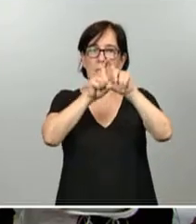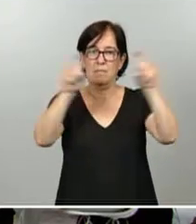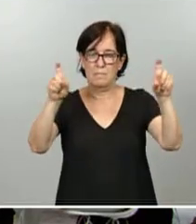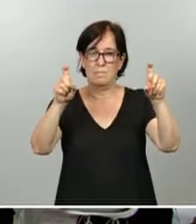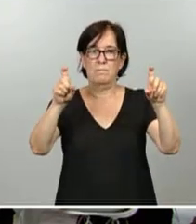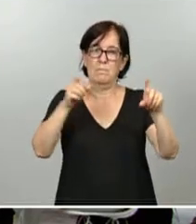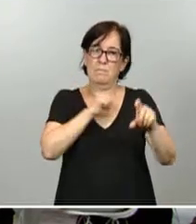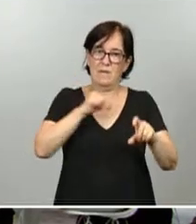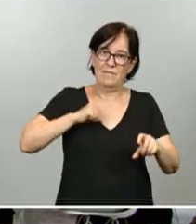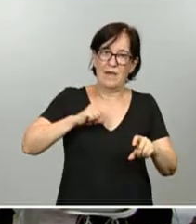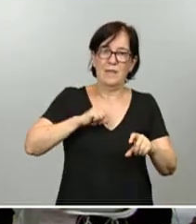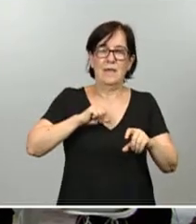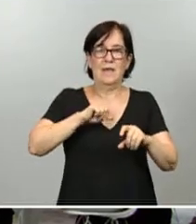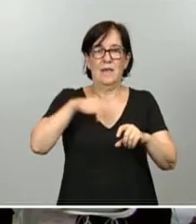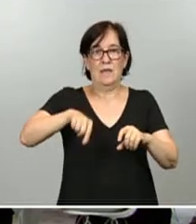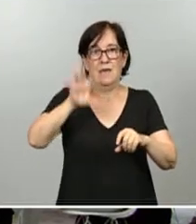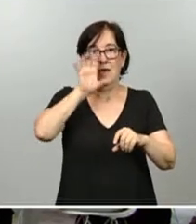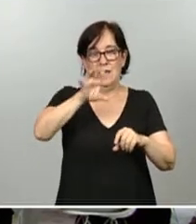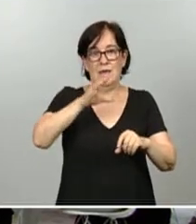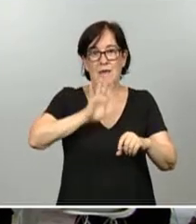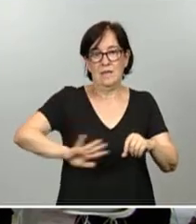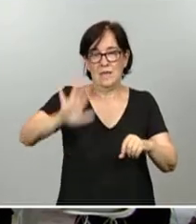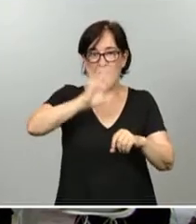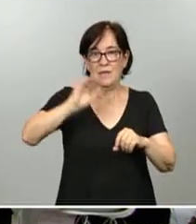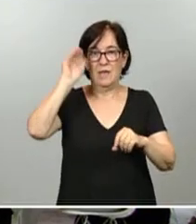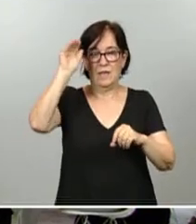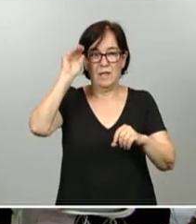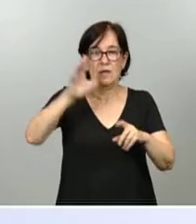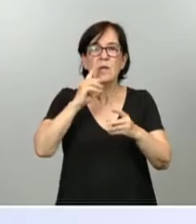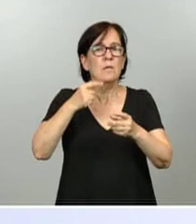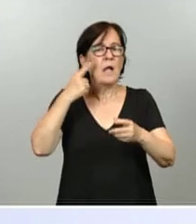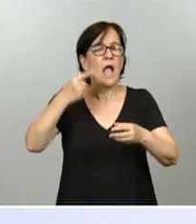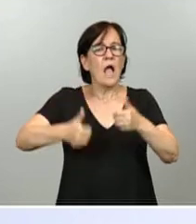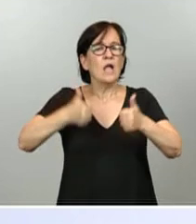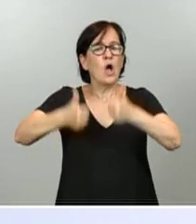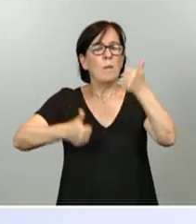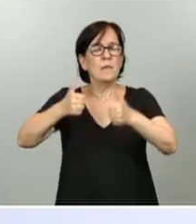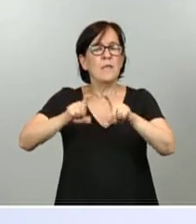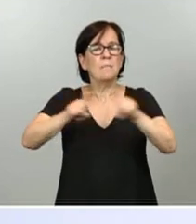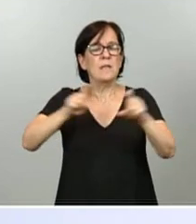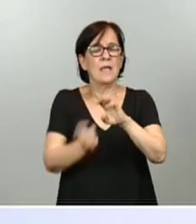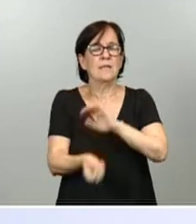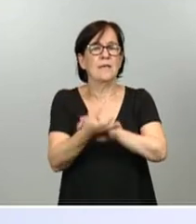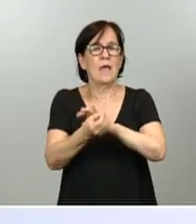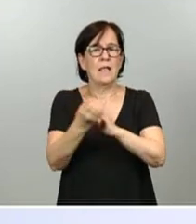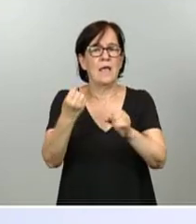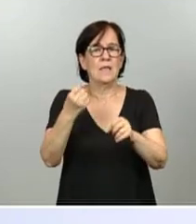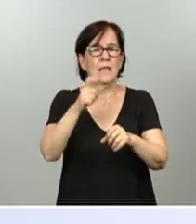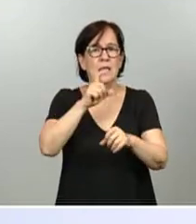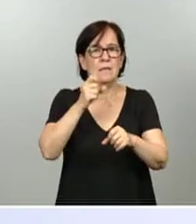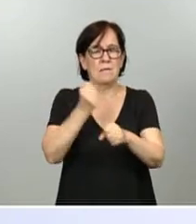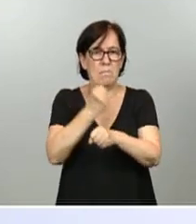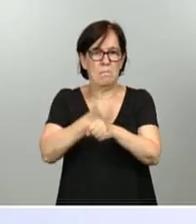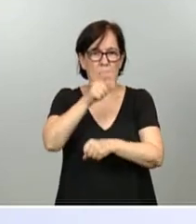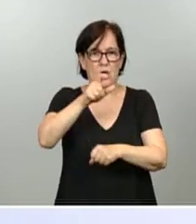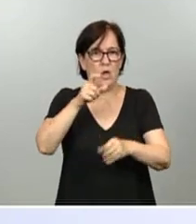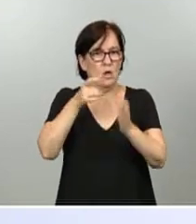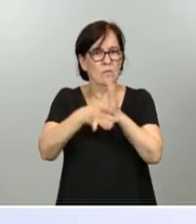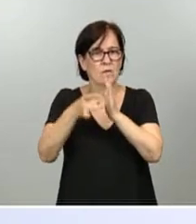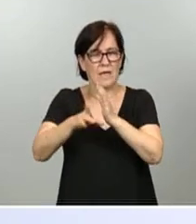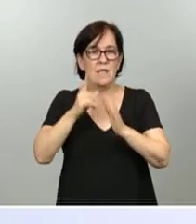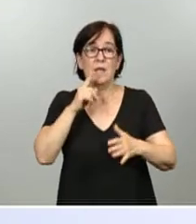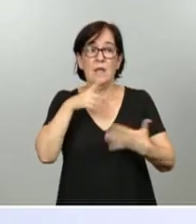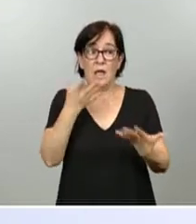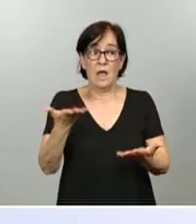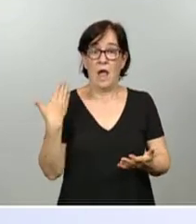debemos atraer e incentivar para tener empresas más competitivas que generen empleo de calidad. En todo caso, hace poco